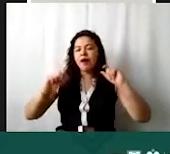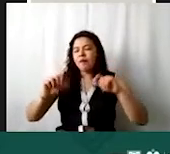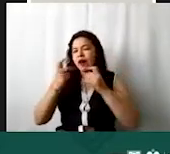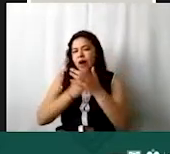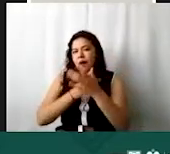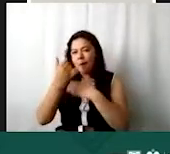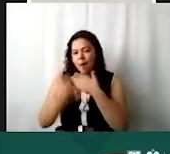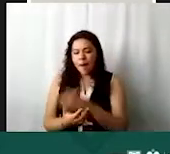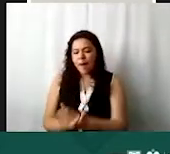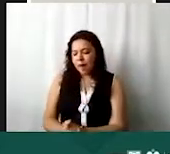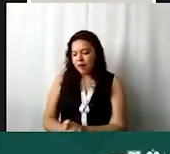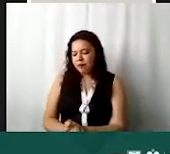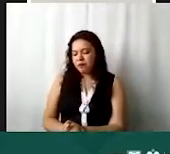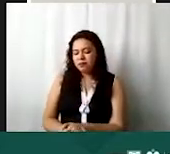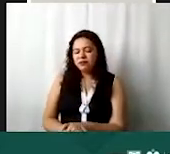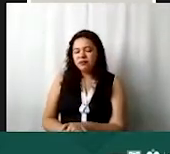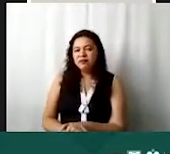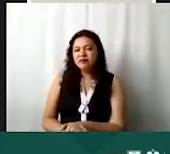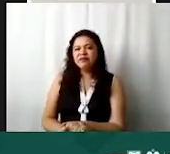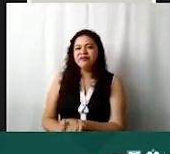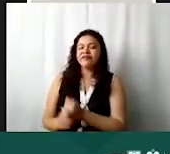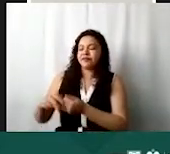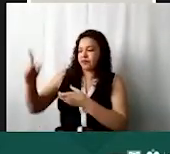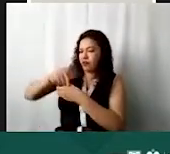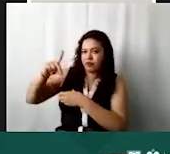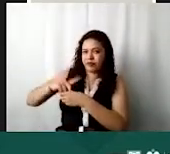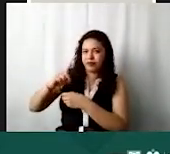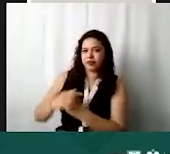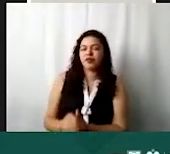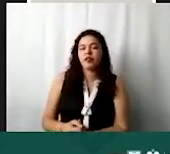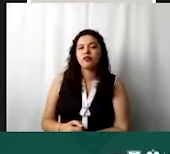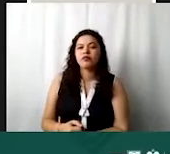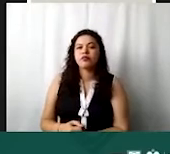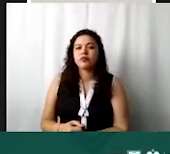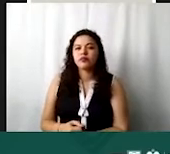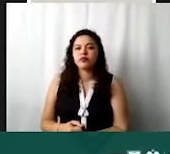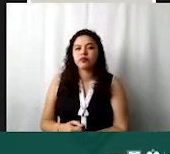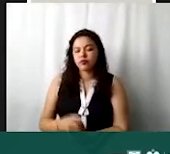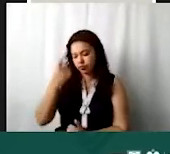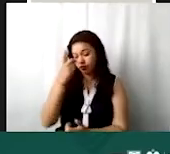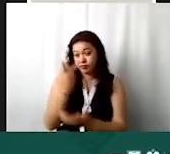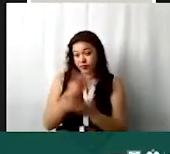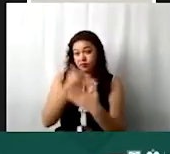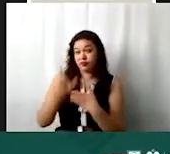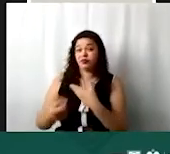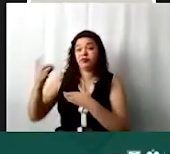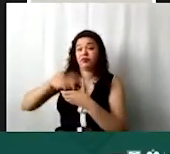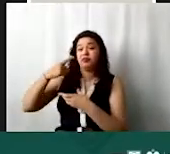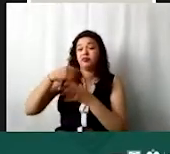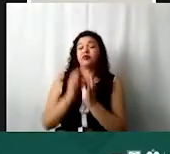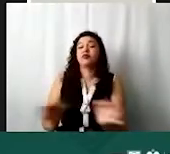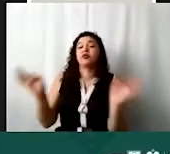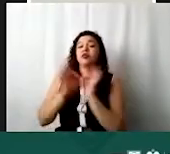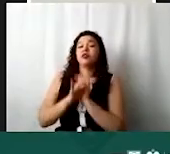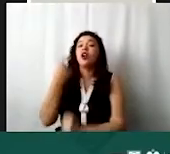vamos a agregar donativos en el proyecto de donativos es importante que solo metan un